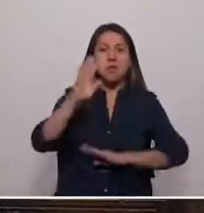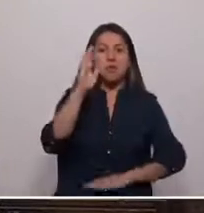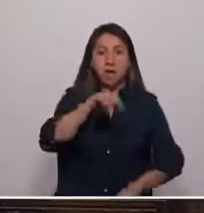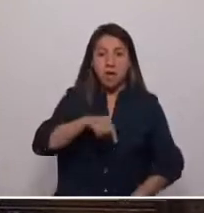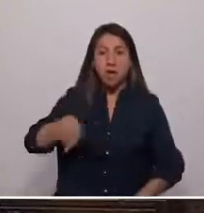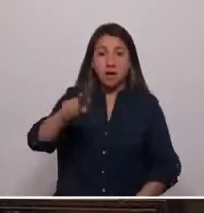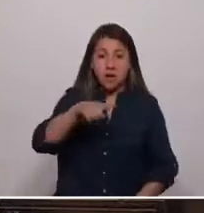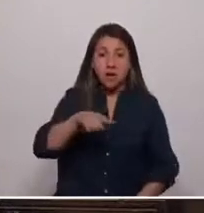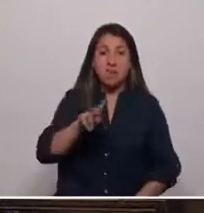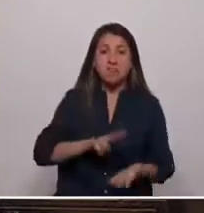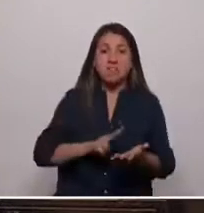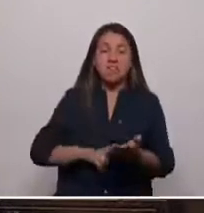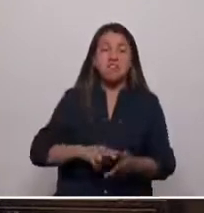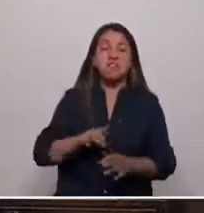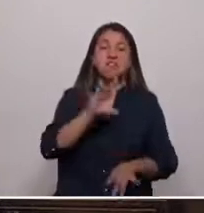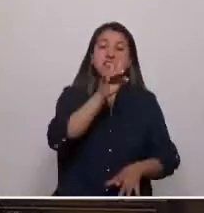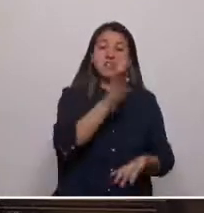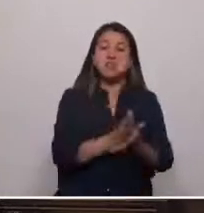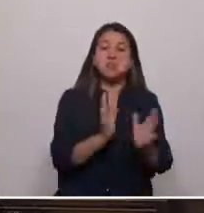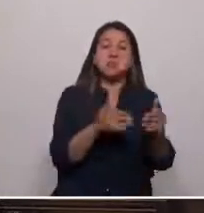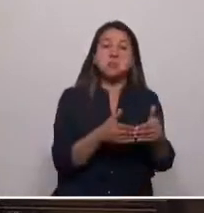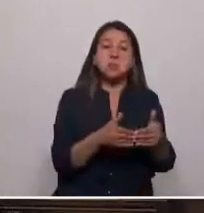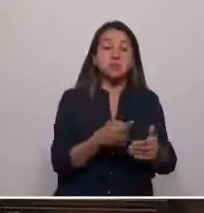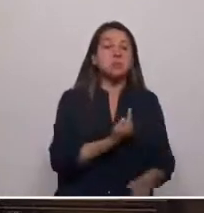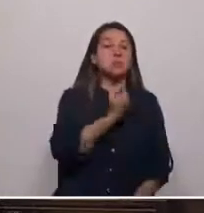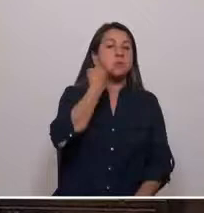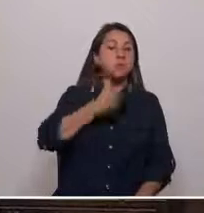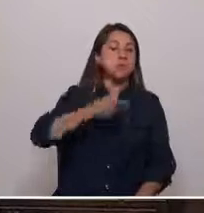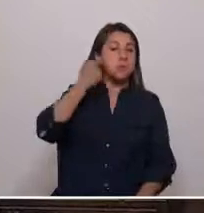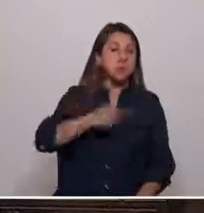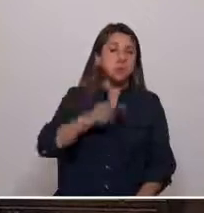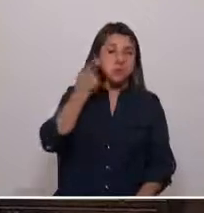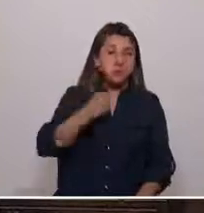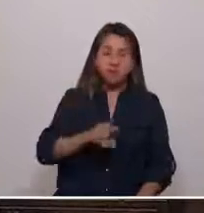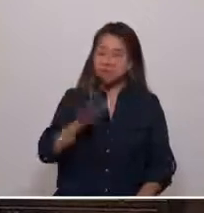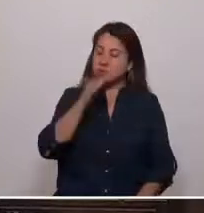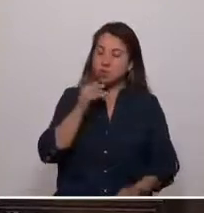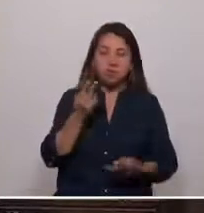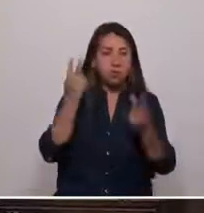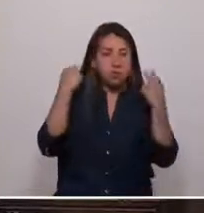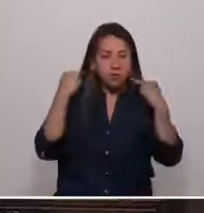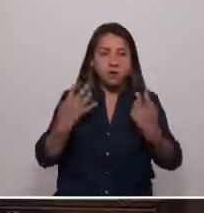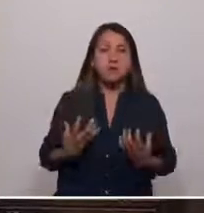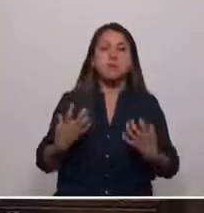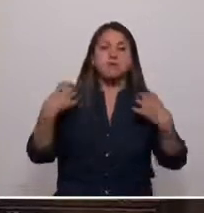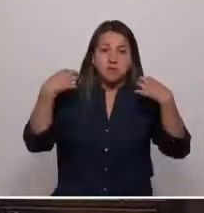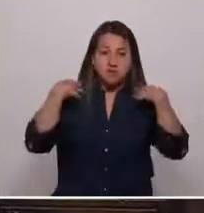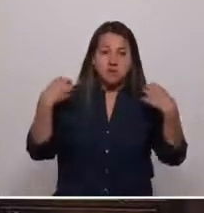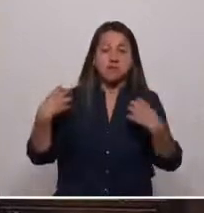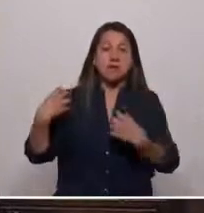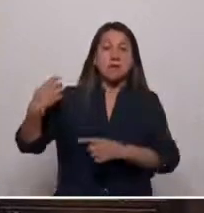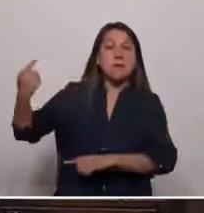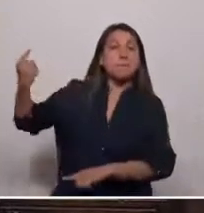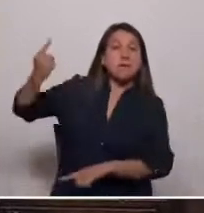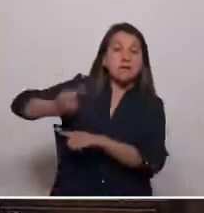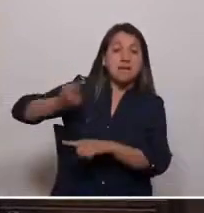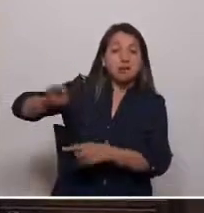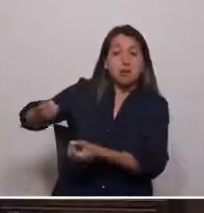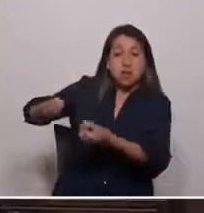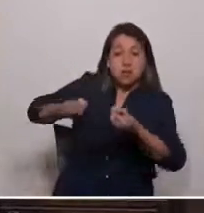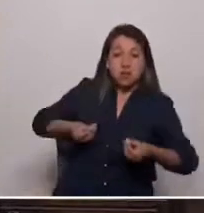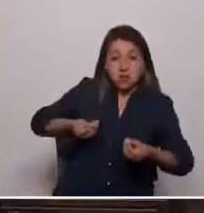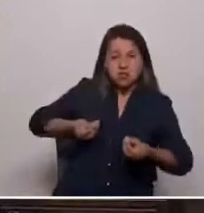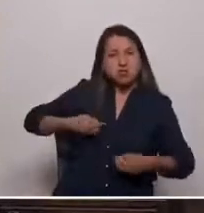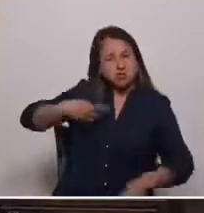planadora y que las decisiones tomadas hasta hoy no han sido humildes, responsables ni respetuosas del mandato que recibimos, estoy segura que si la